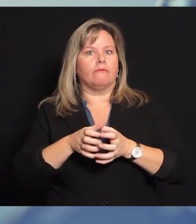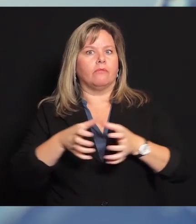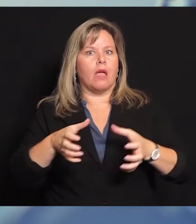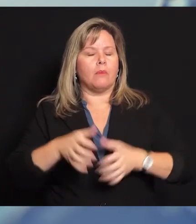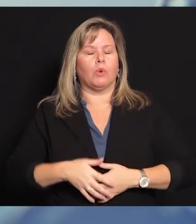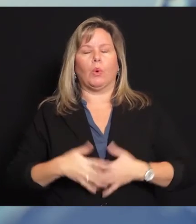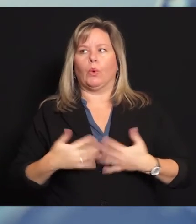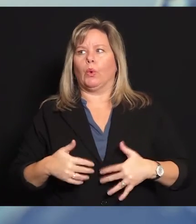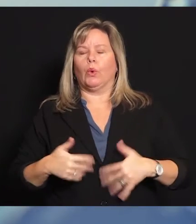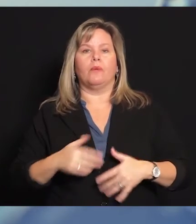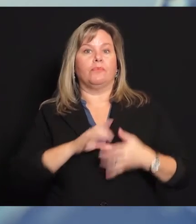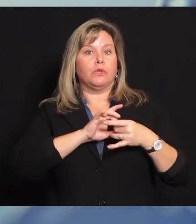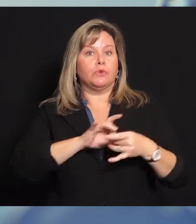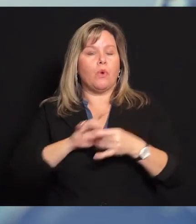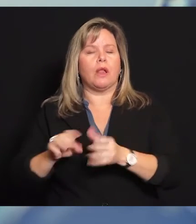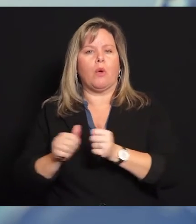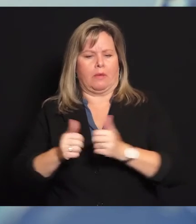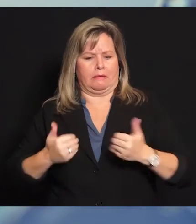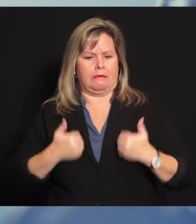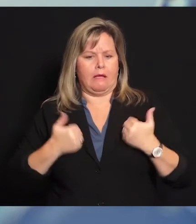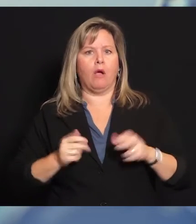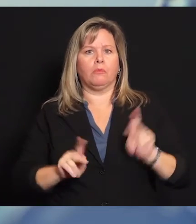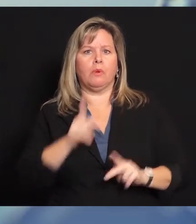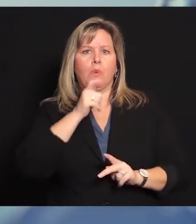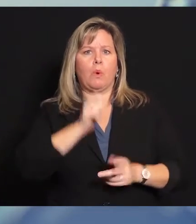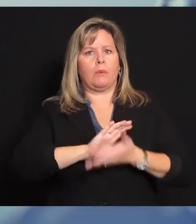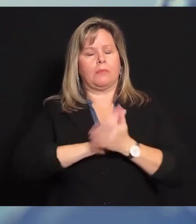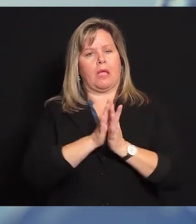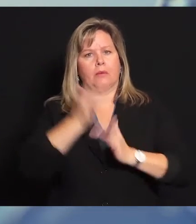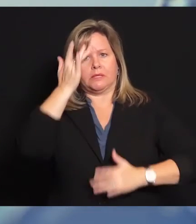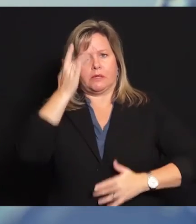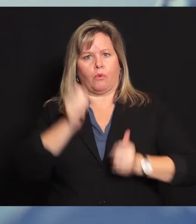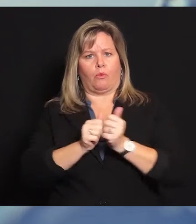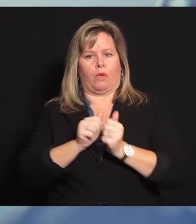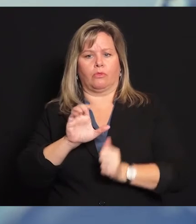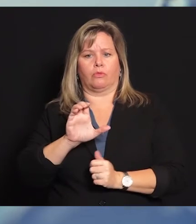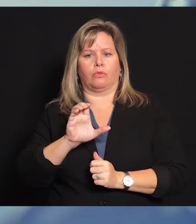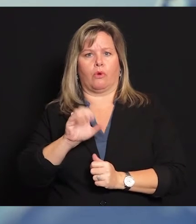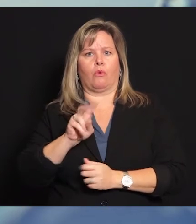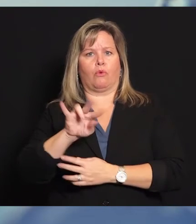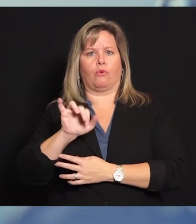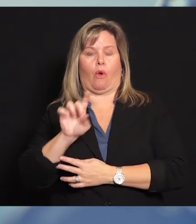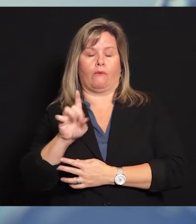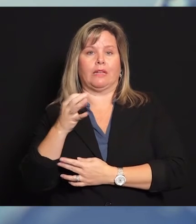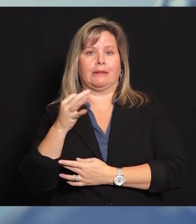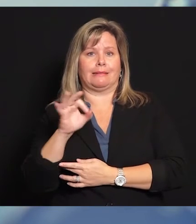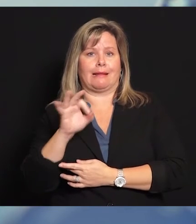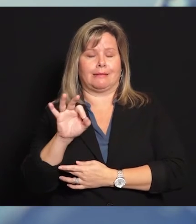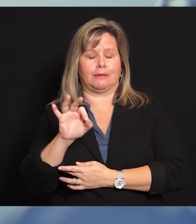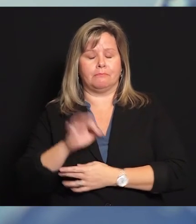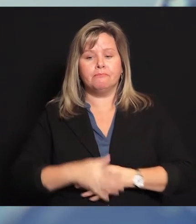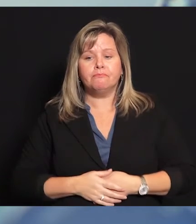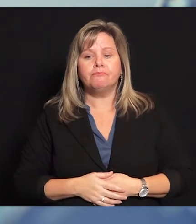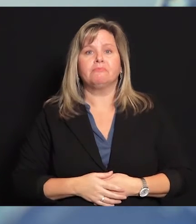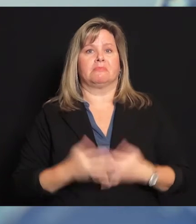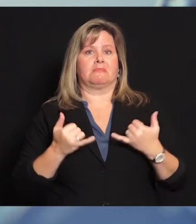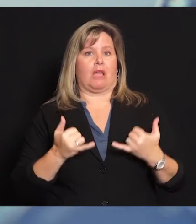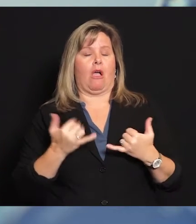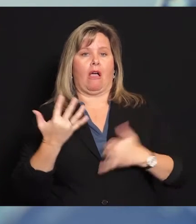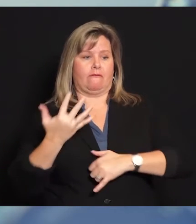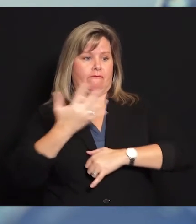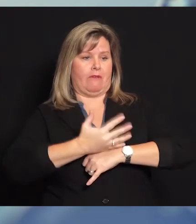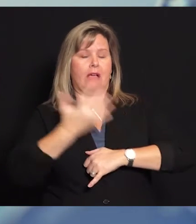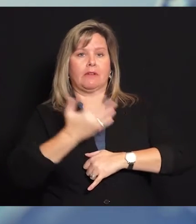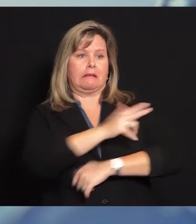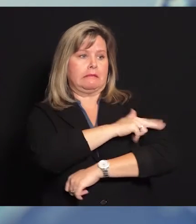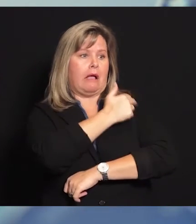Todos los días el CDC está aprendiendo más acerca de esta rara afección y su asociación con jóvenes que han tenido COVID